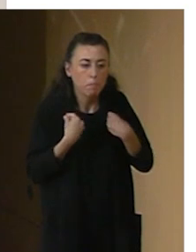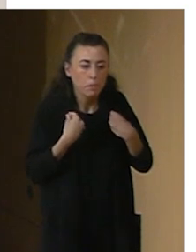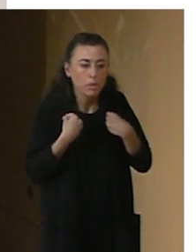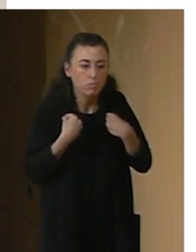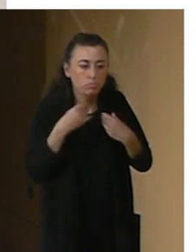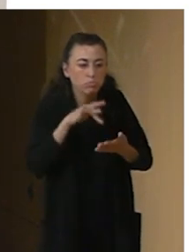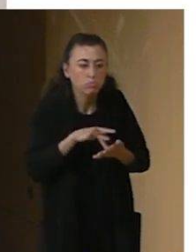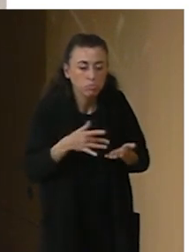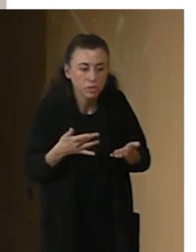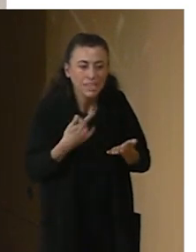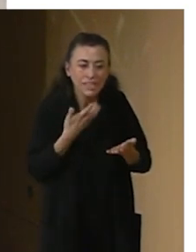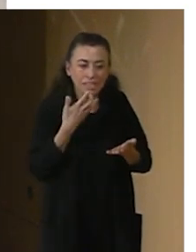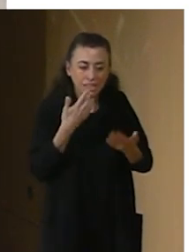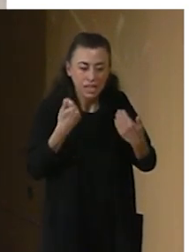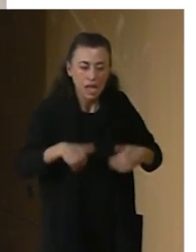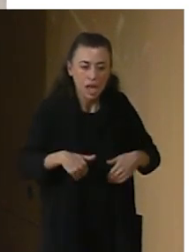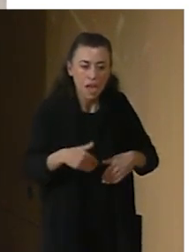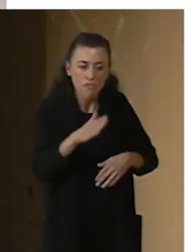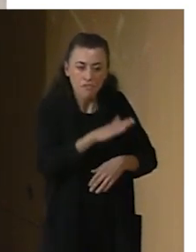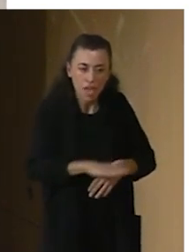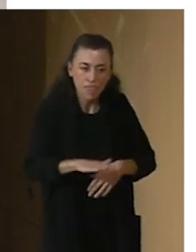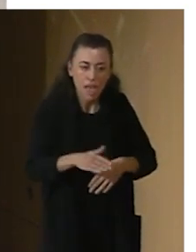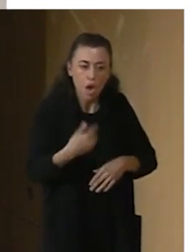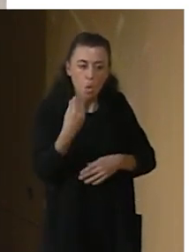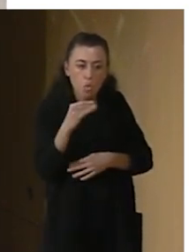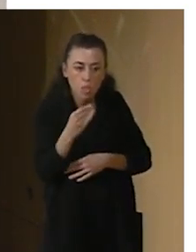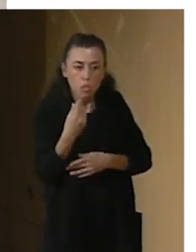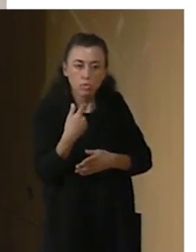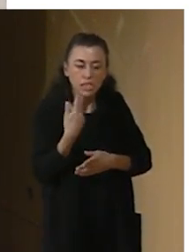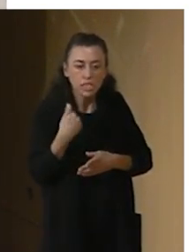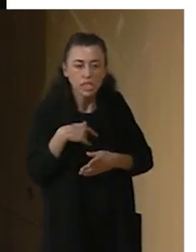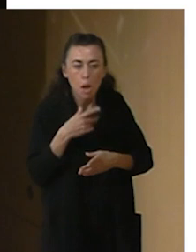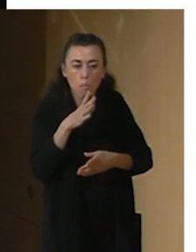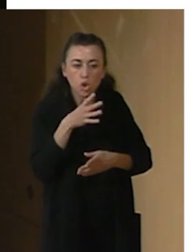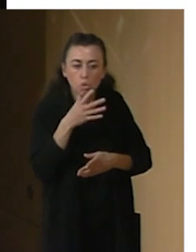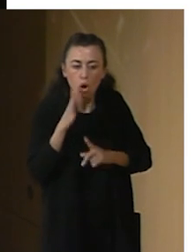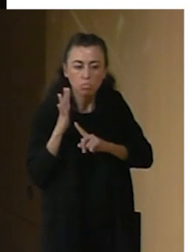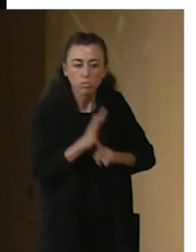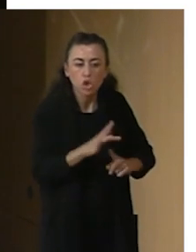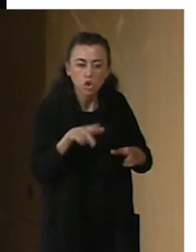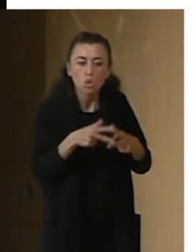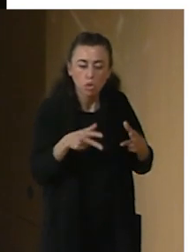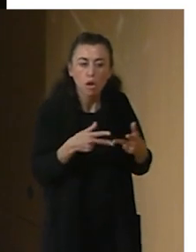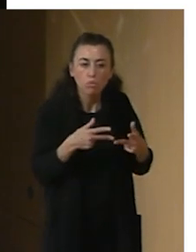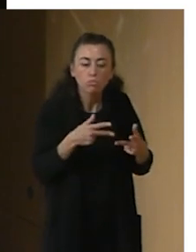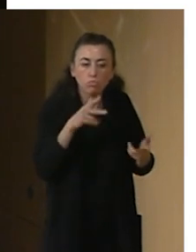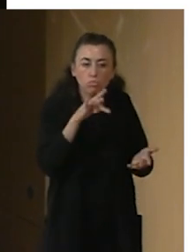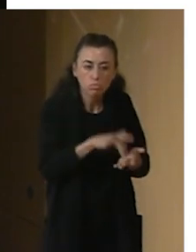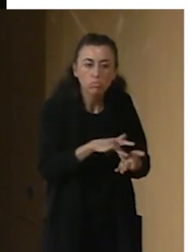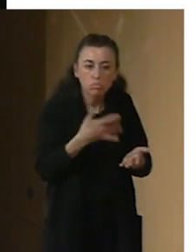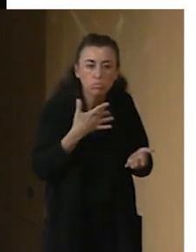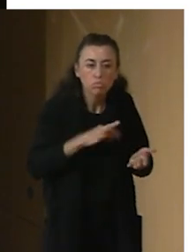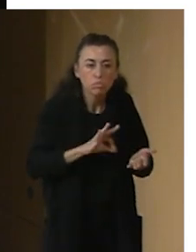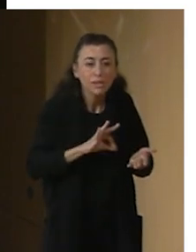infancia y ser juventud ya es una causa de exclusión social. Entonces, que haya estas propuestas que abran la